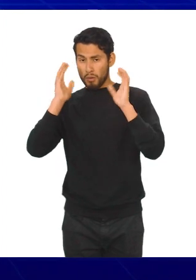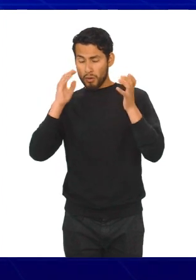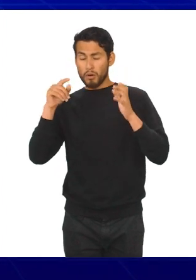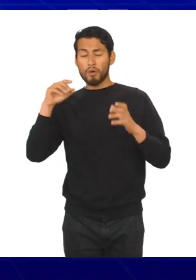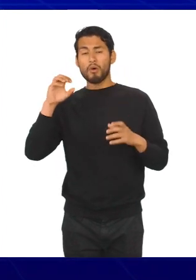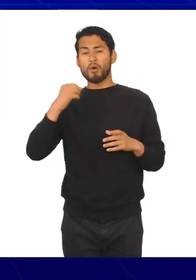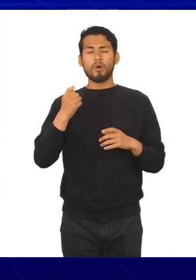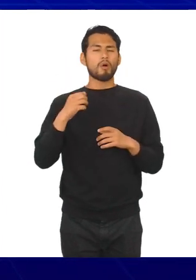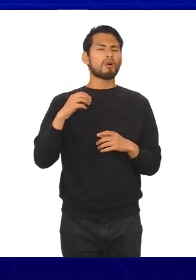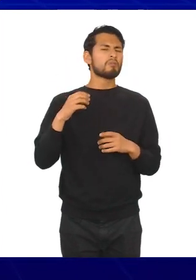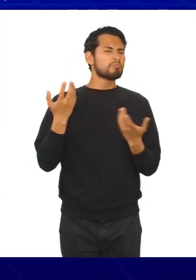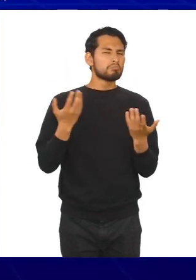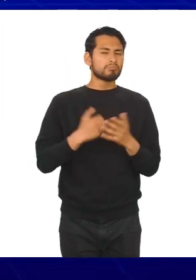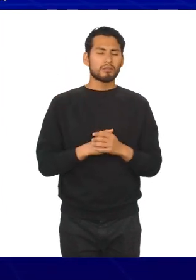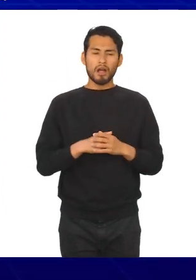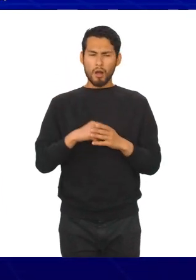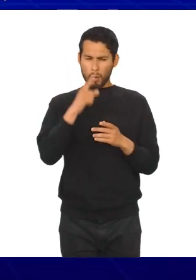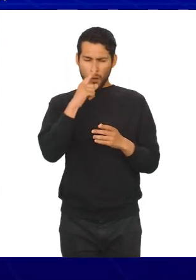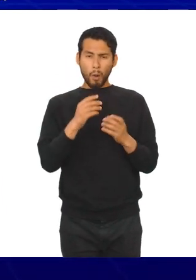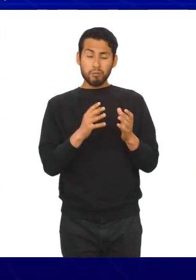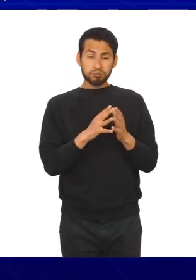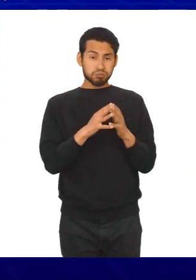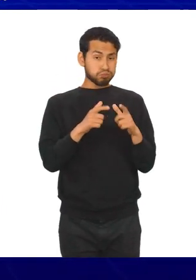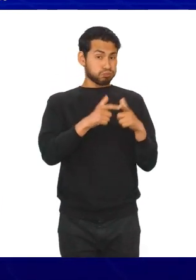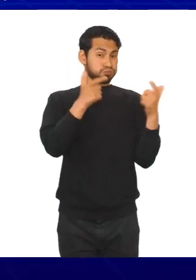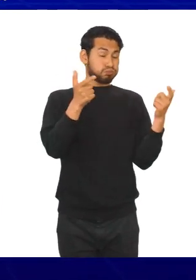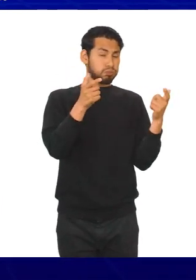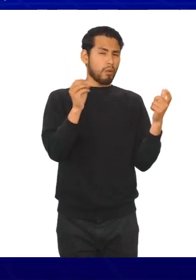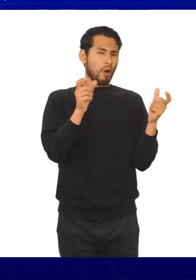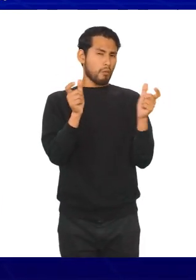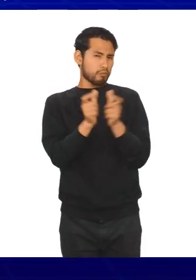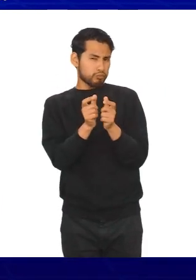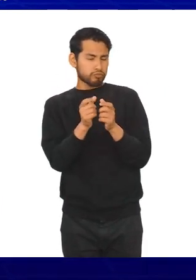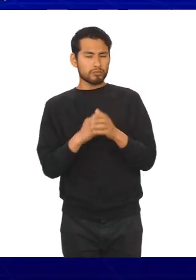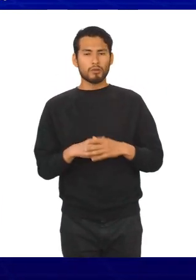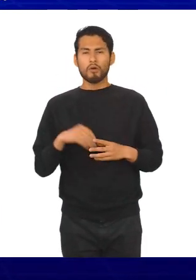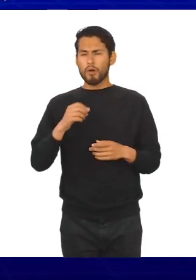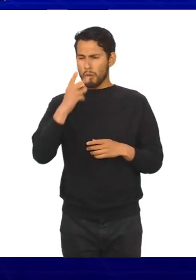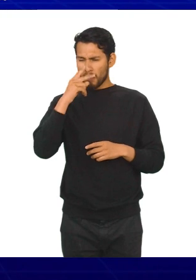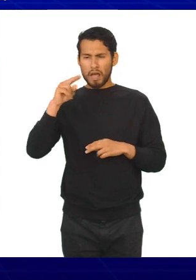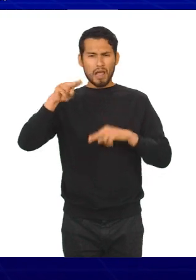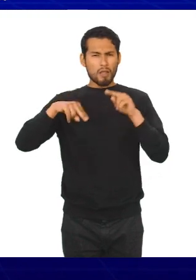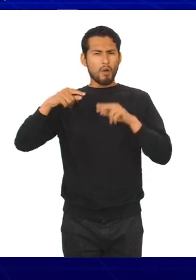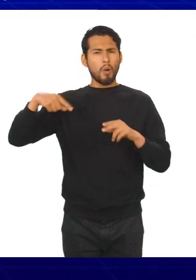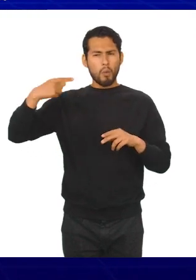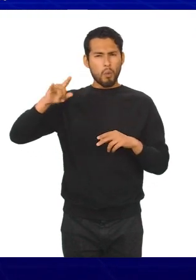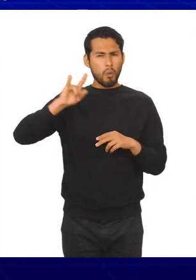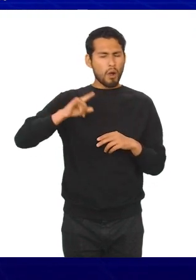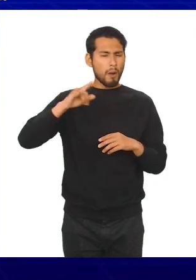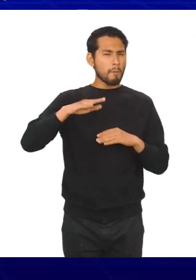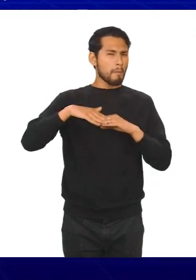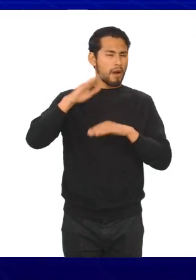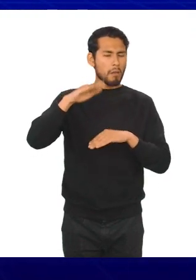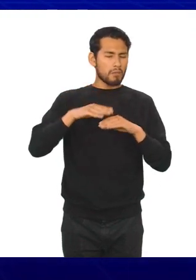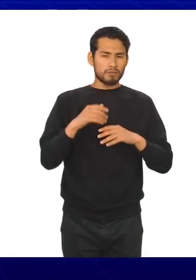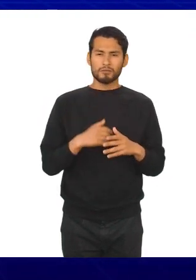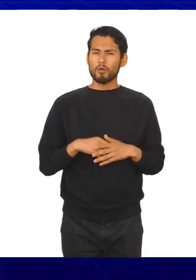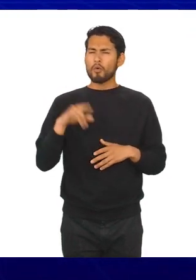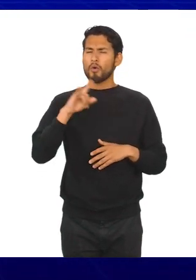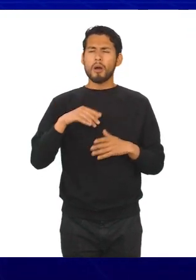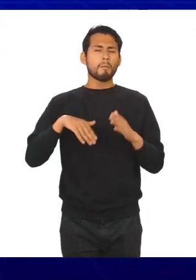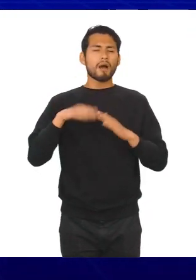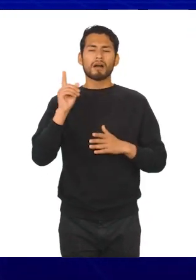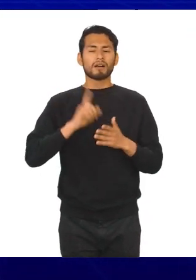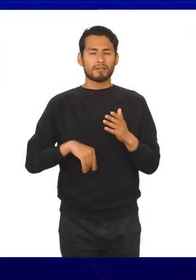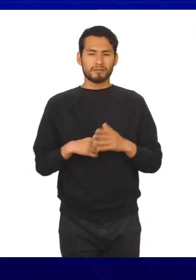otros buscan detectar mayorías o minorías, otros determinar tendencias, etc. Entre los más utilizados tenemos